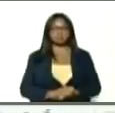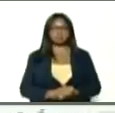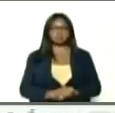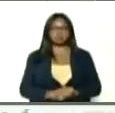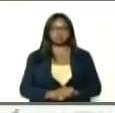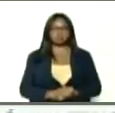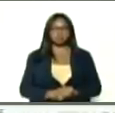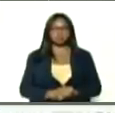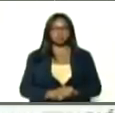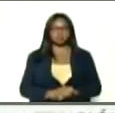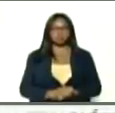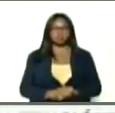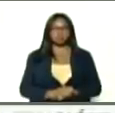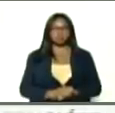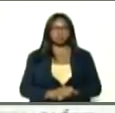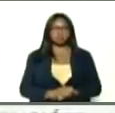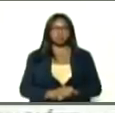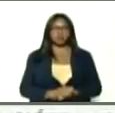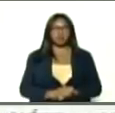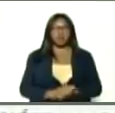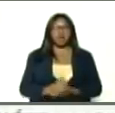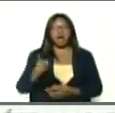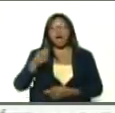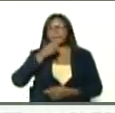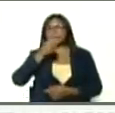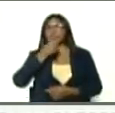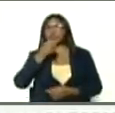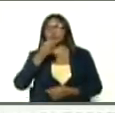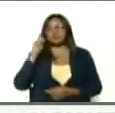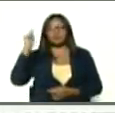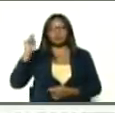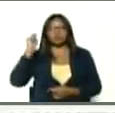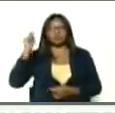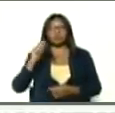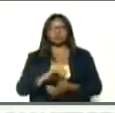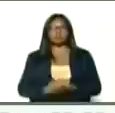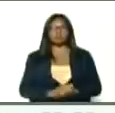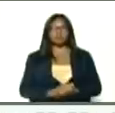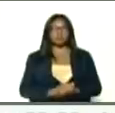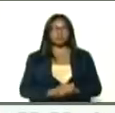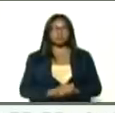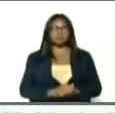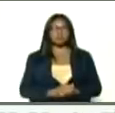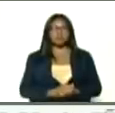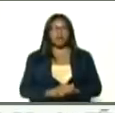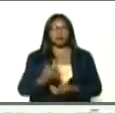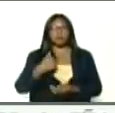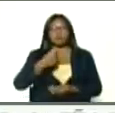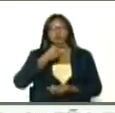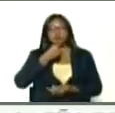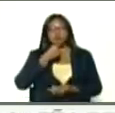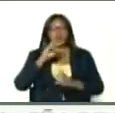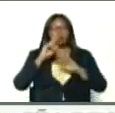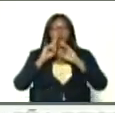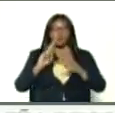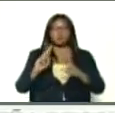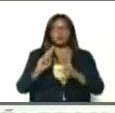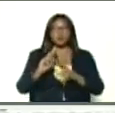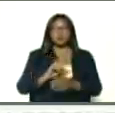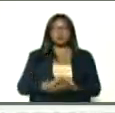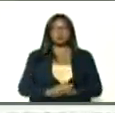a Luis José Marcano, atención Luis José, me gustaría que me respondieras,